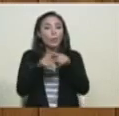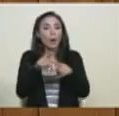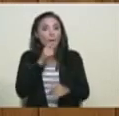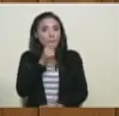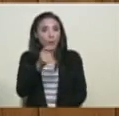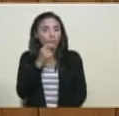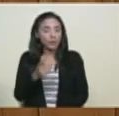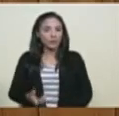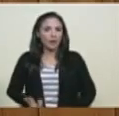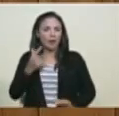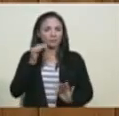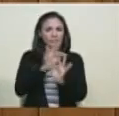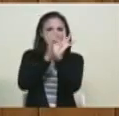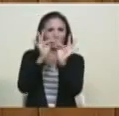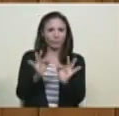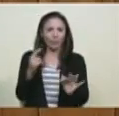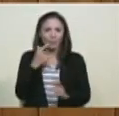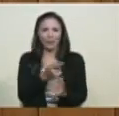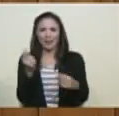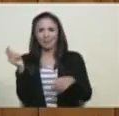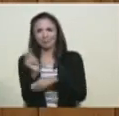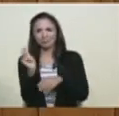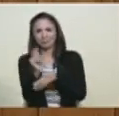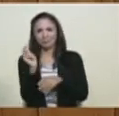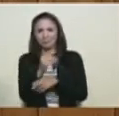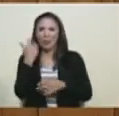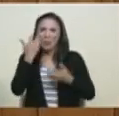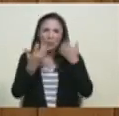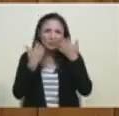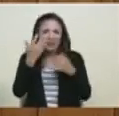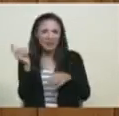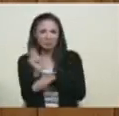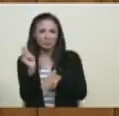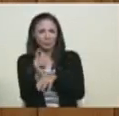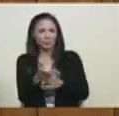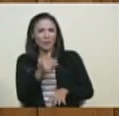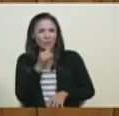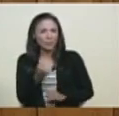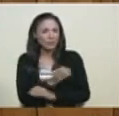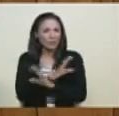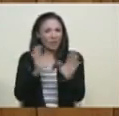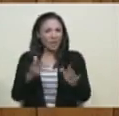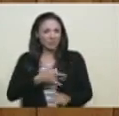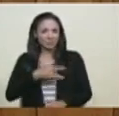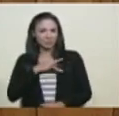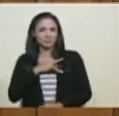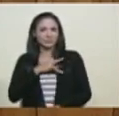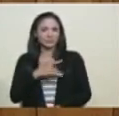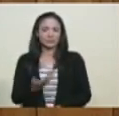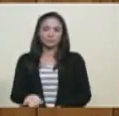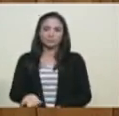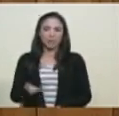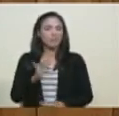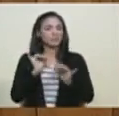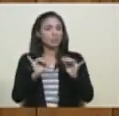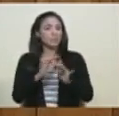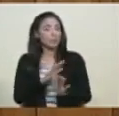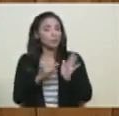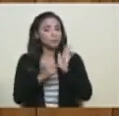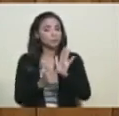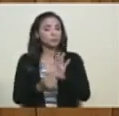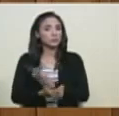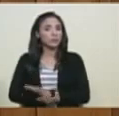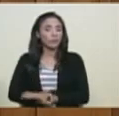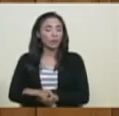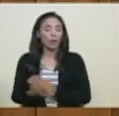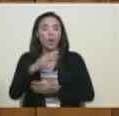que de manera escatológica hace estas revelaciones, así, bueno, se va conformando